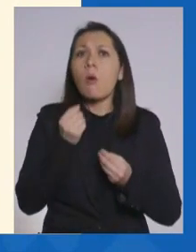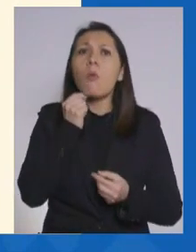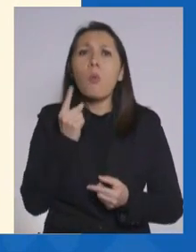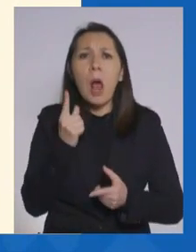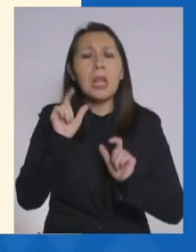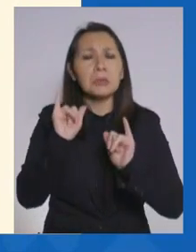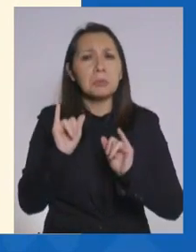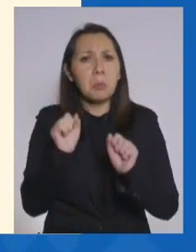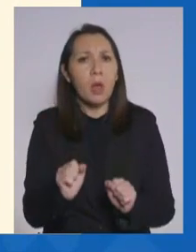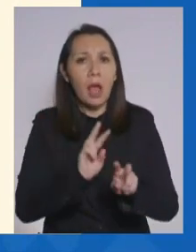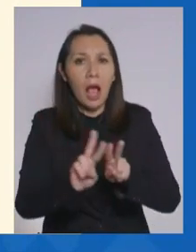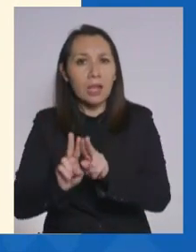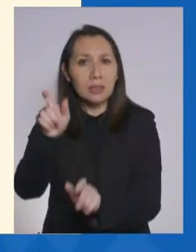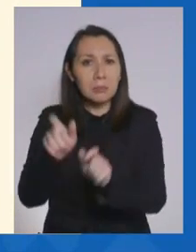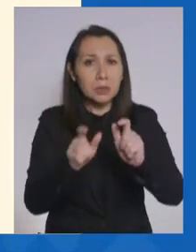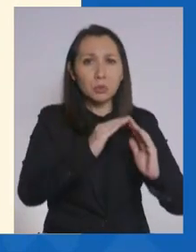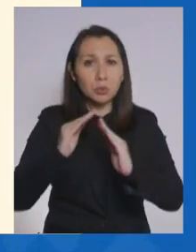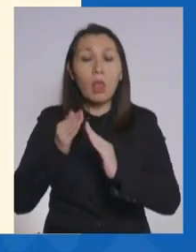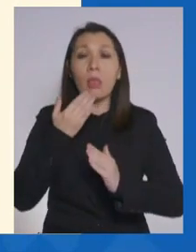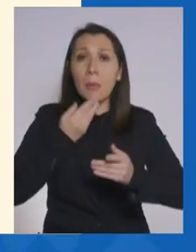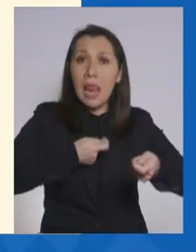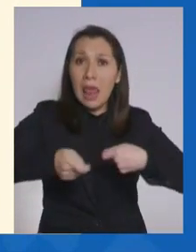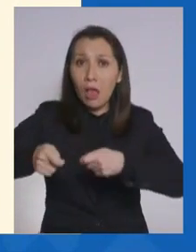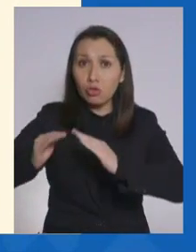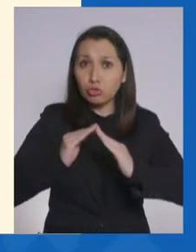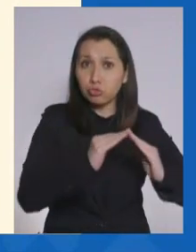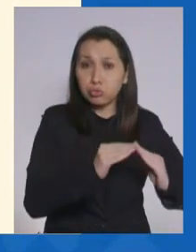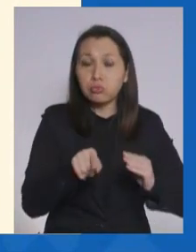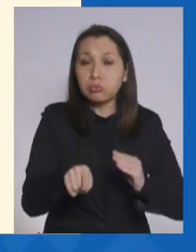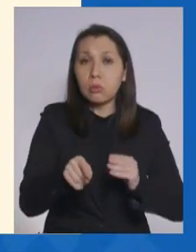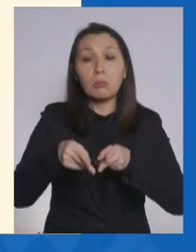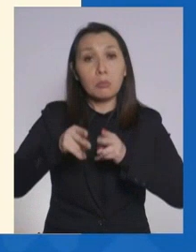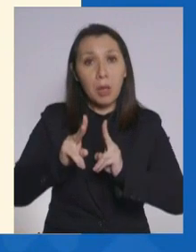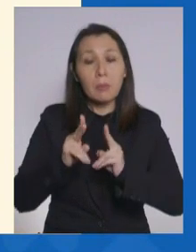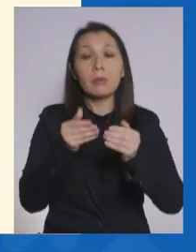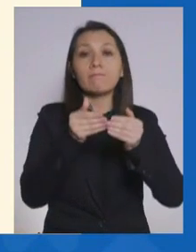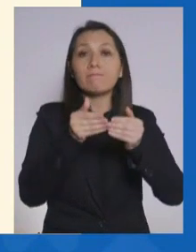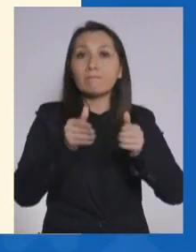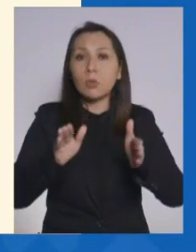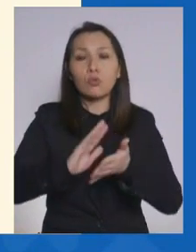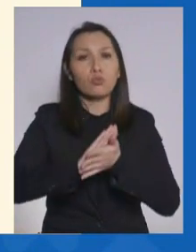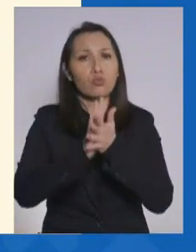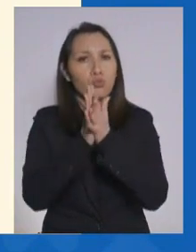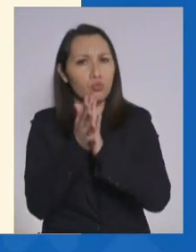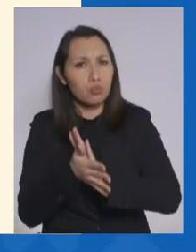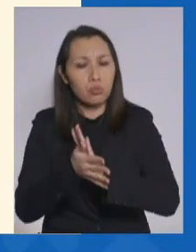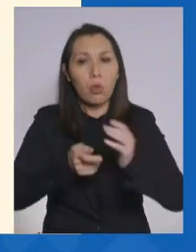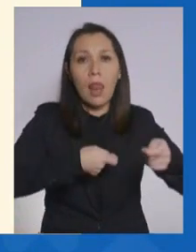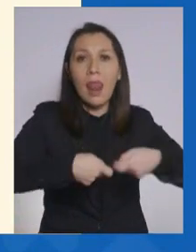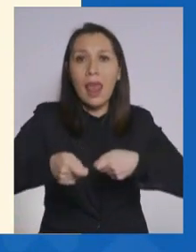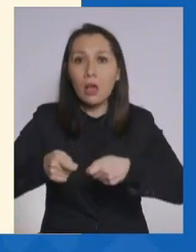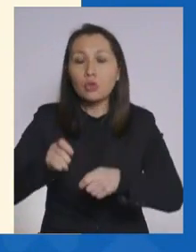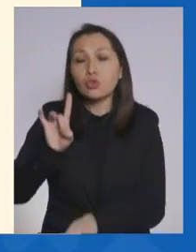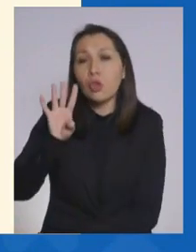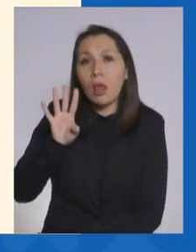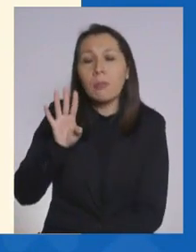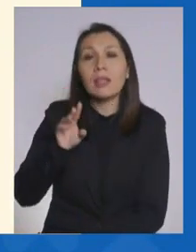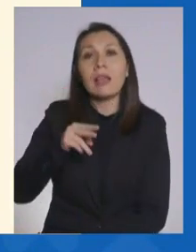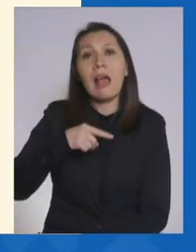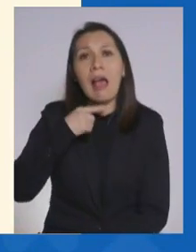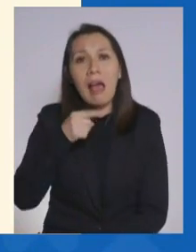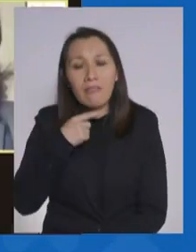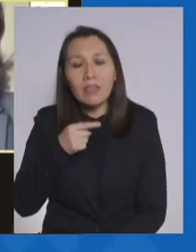vecinos y también nuestros locatarios? En el fondo se permite la apertura de todos los locales, salvo café,